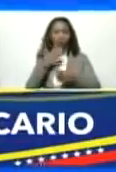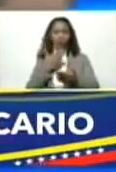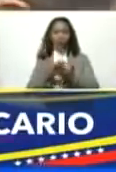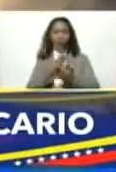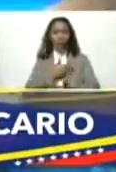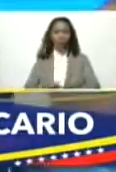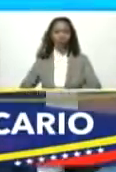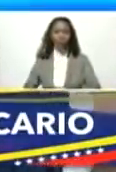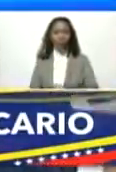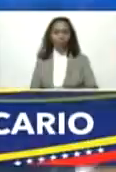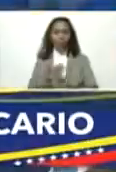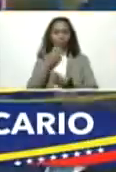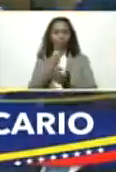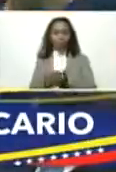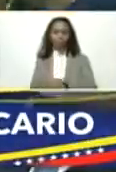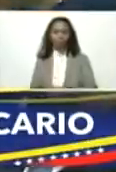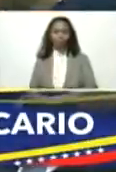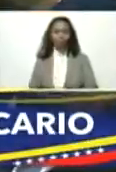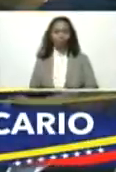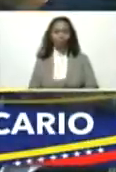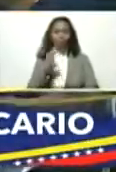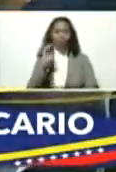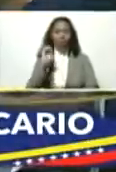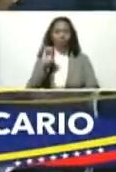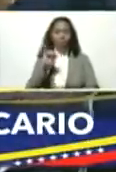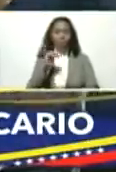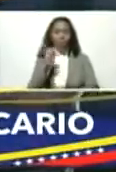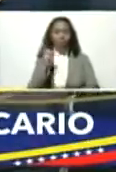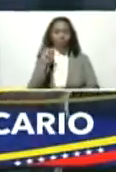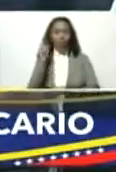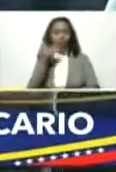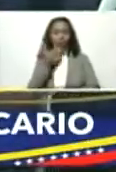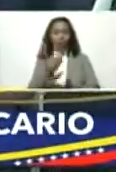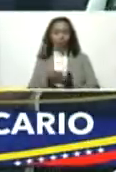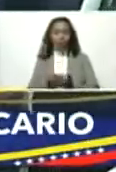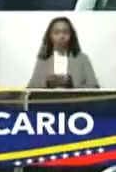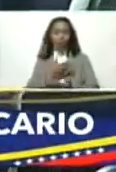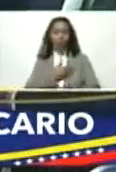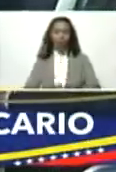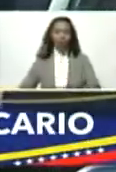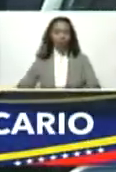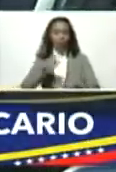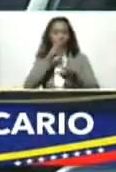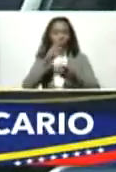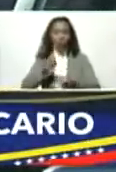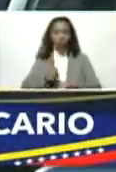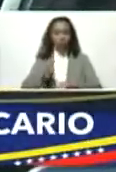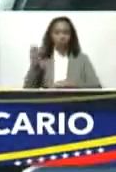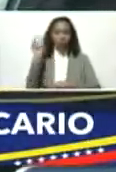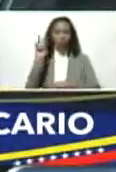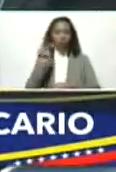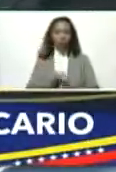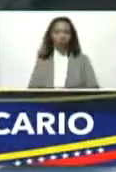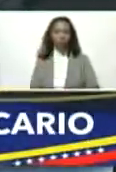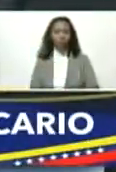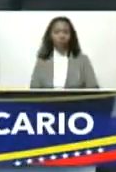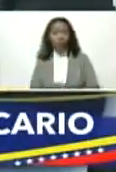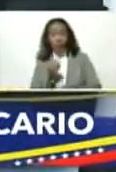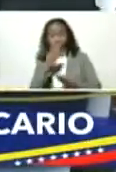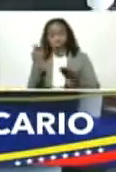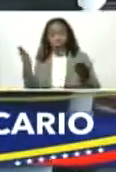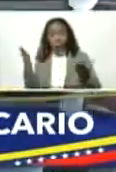excelente gracias román maniglia gracias presidente del banco de Venezuela bueno